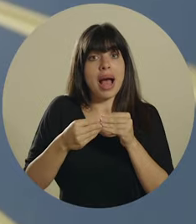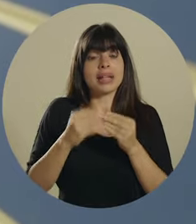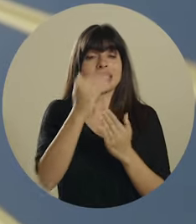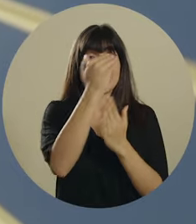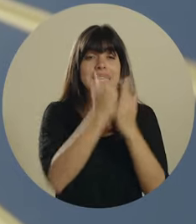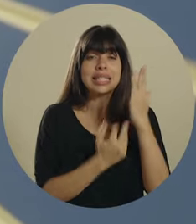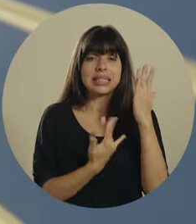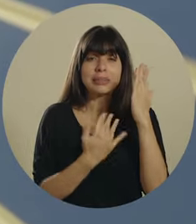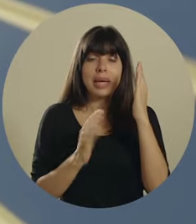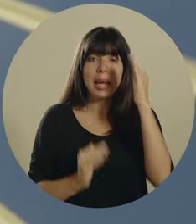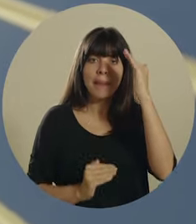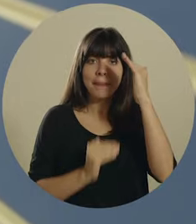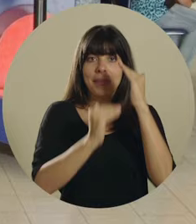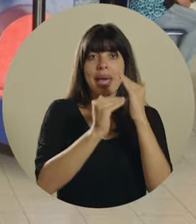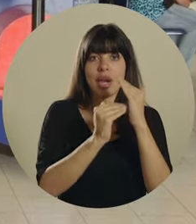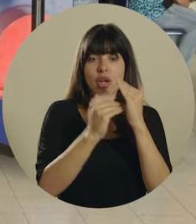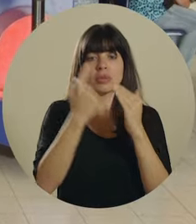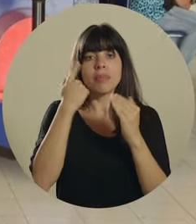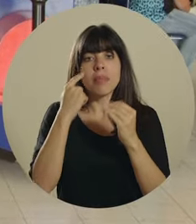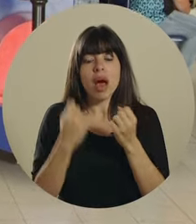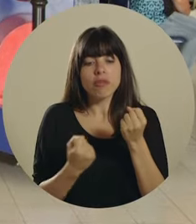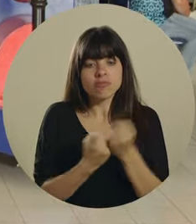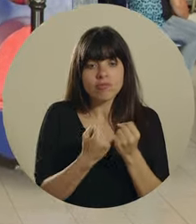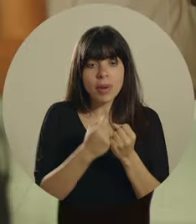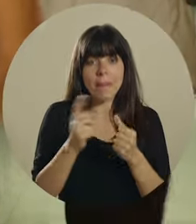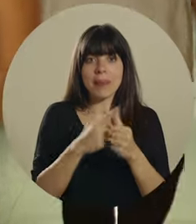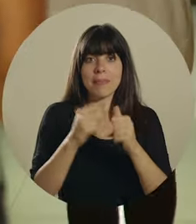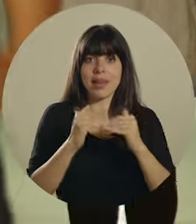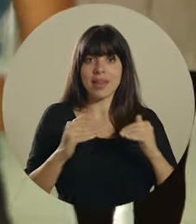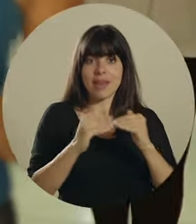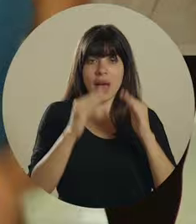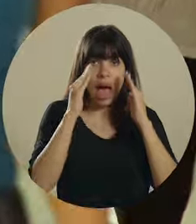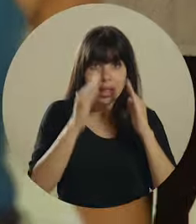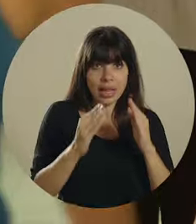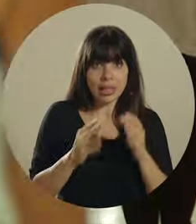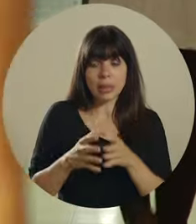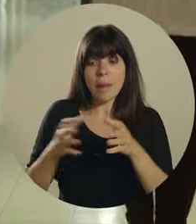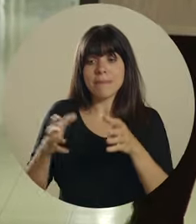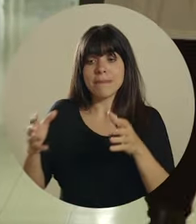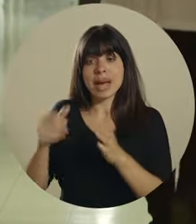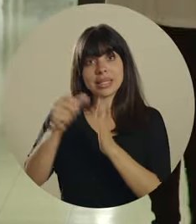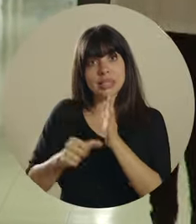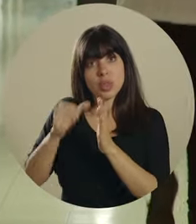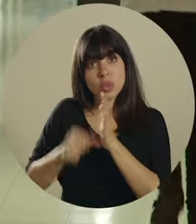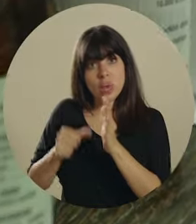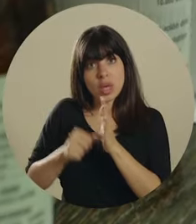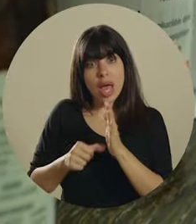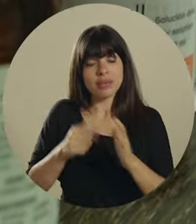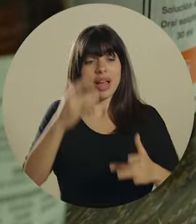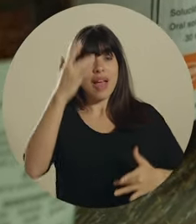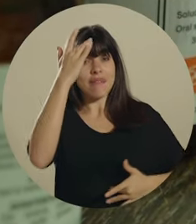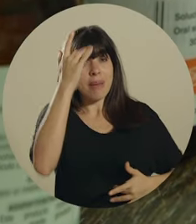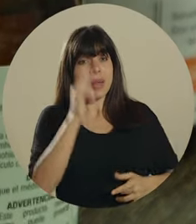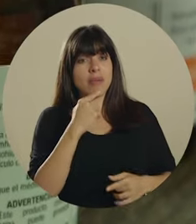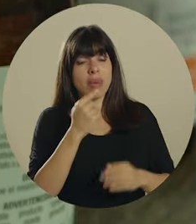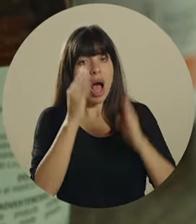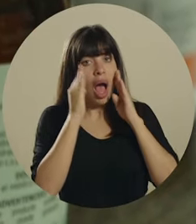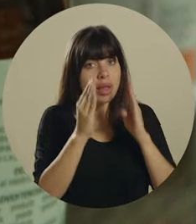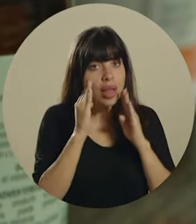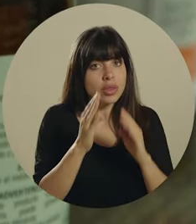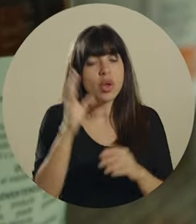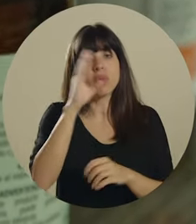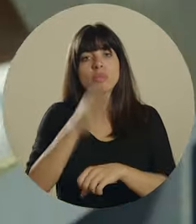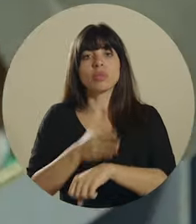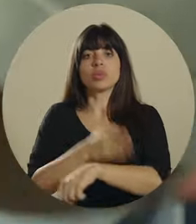se van a reducir las listas de espera con el fortalecimiento del primer nivel de atención, aumento en cirugías ambulatorias, atención de enfermedades